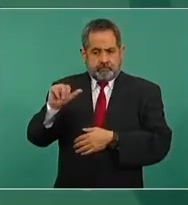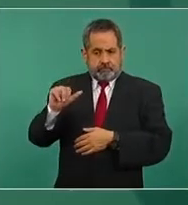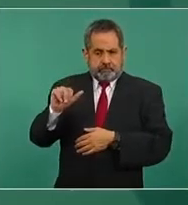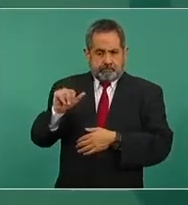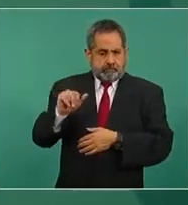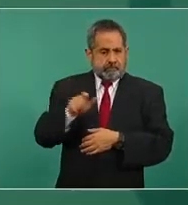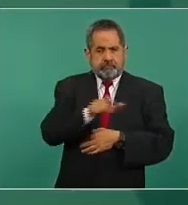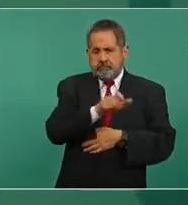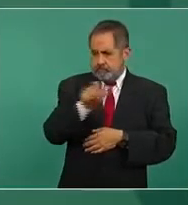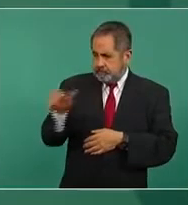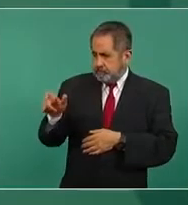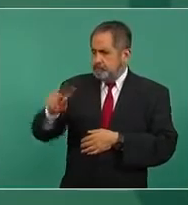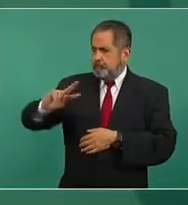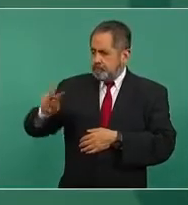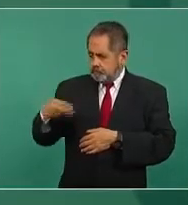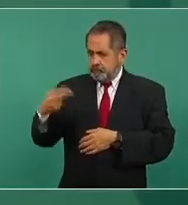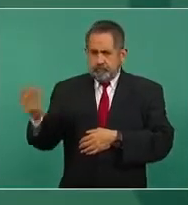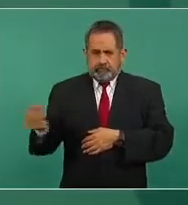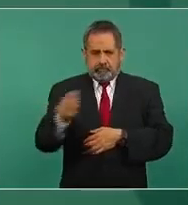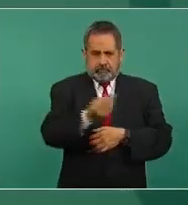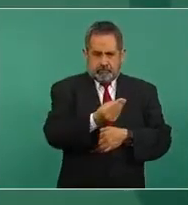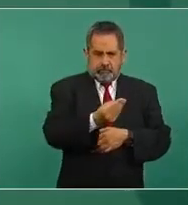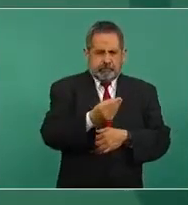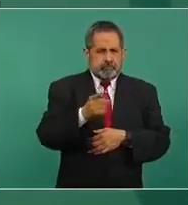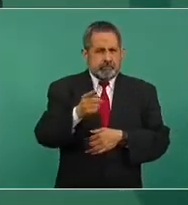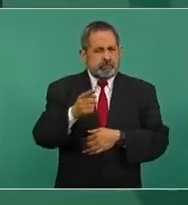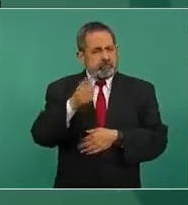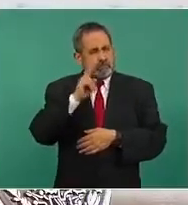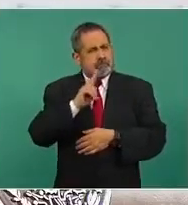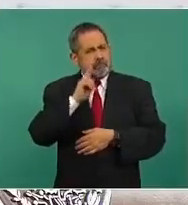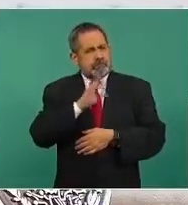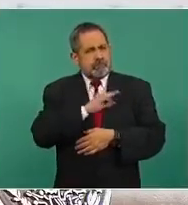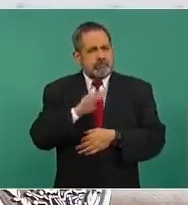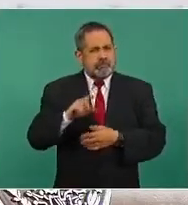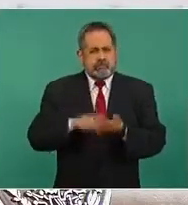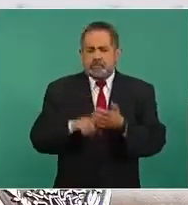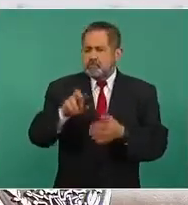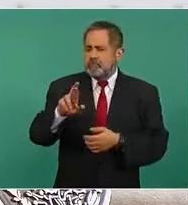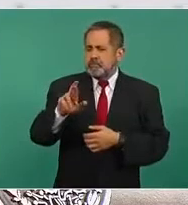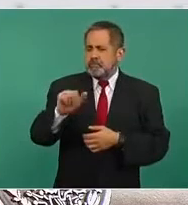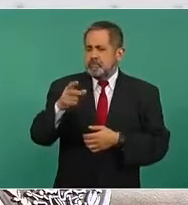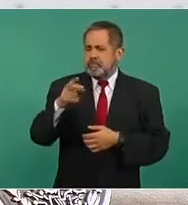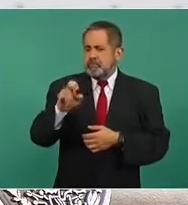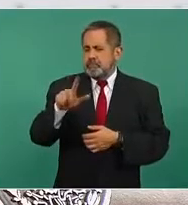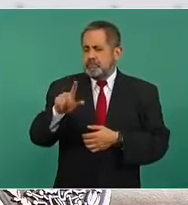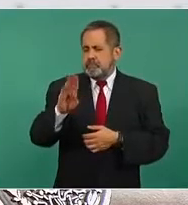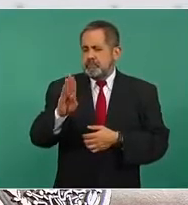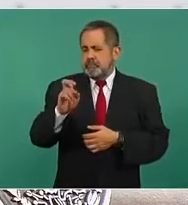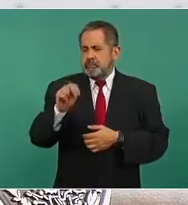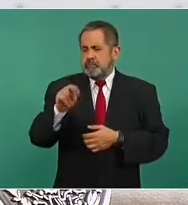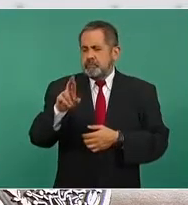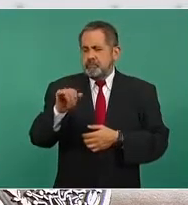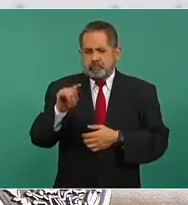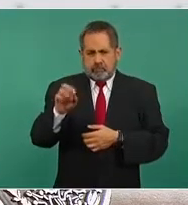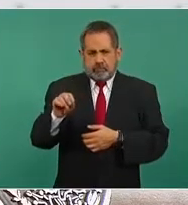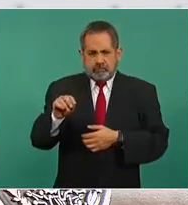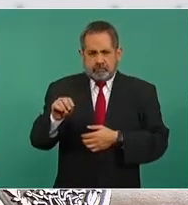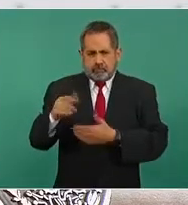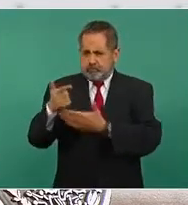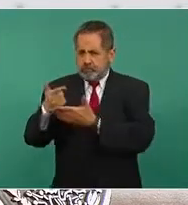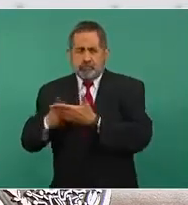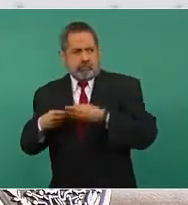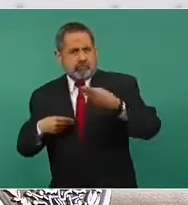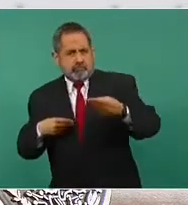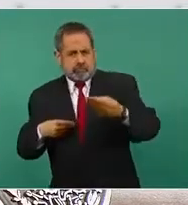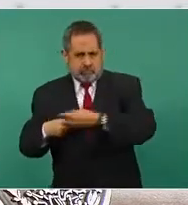lo puede ver Raquel Buenrostro, hoy mismo. Yo le doy la lista de lo que yo tengo